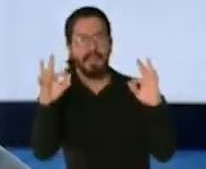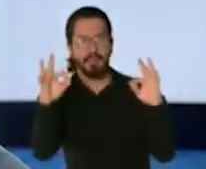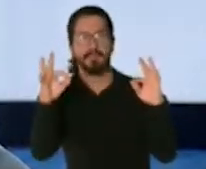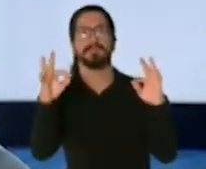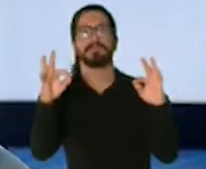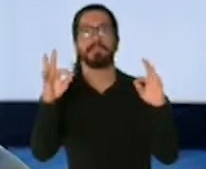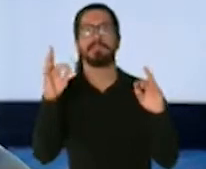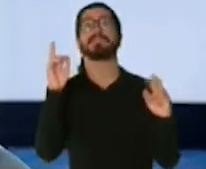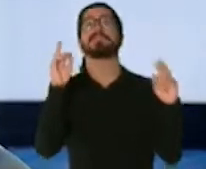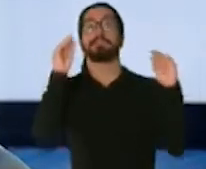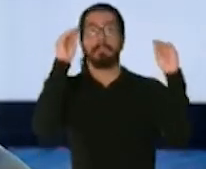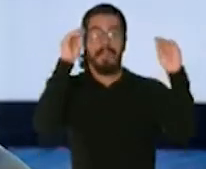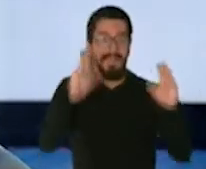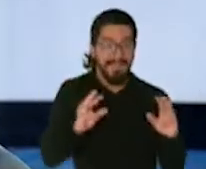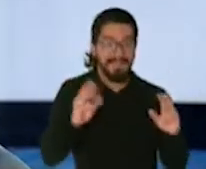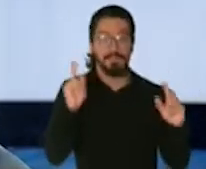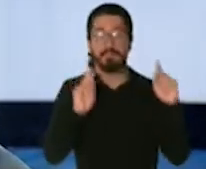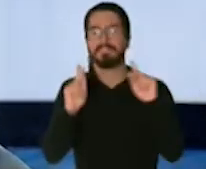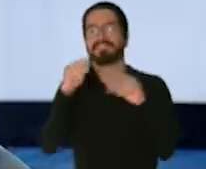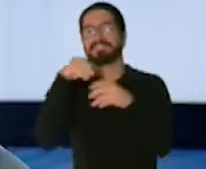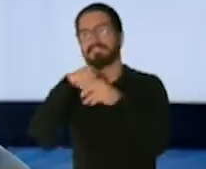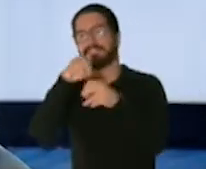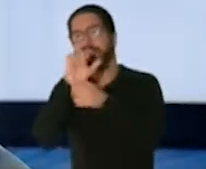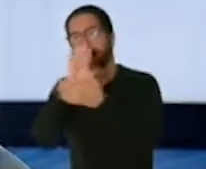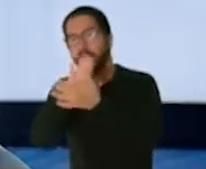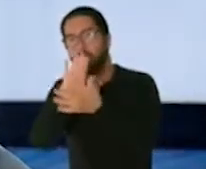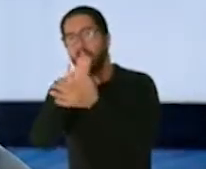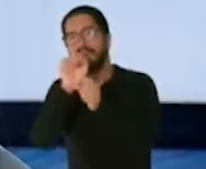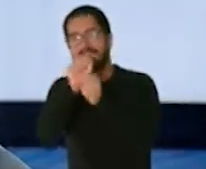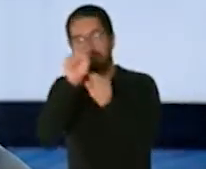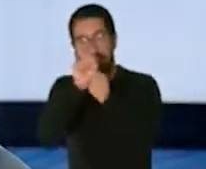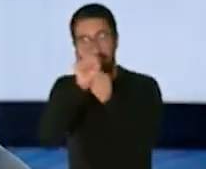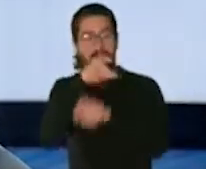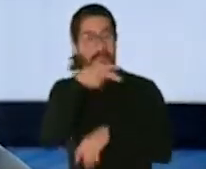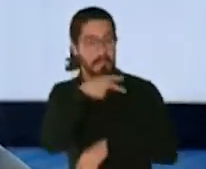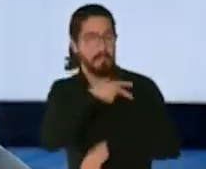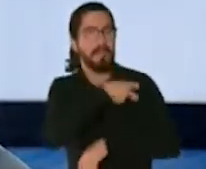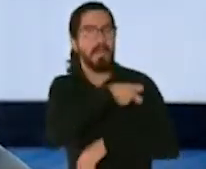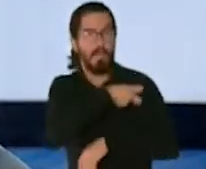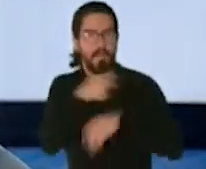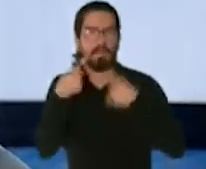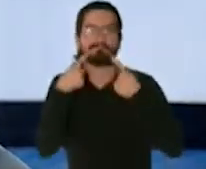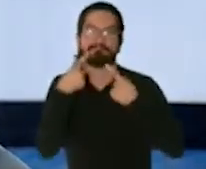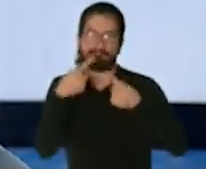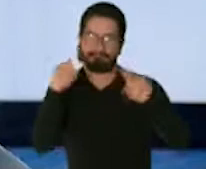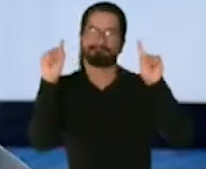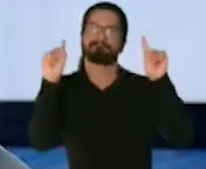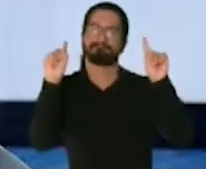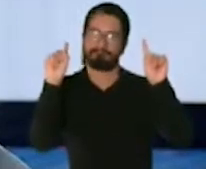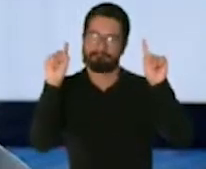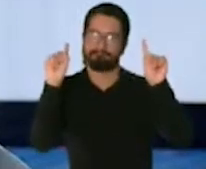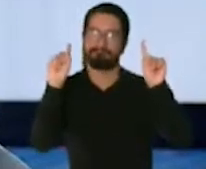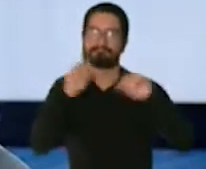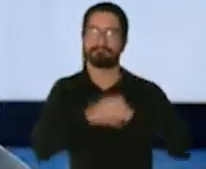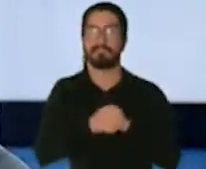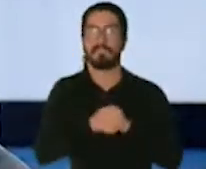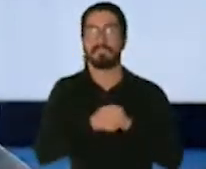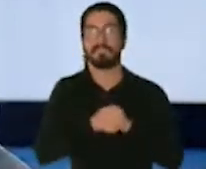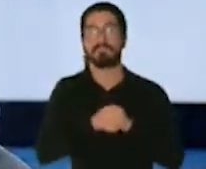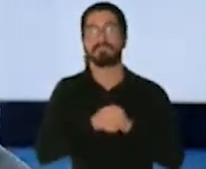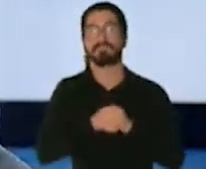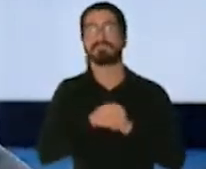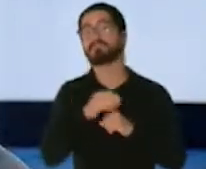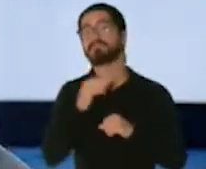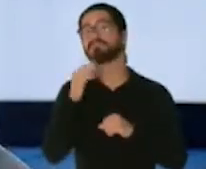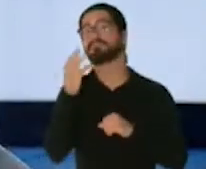docente y no docente que laboren las escuelas vacunados e inmunizados. Entonces, cuando tengamos